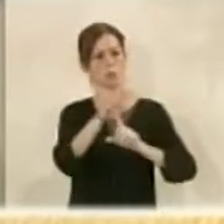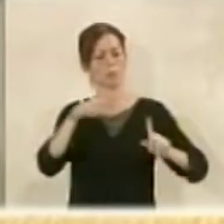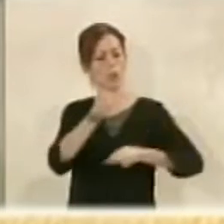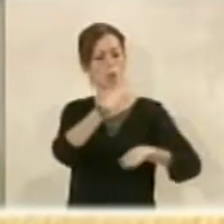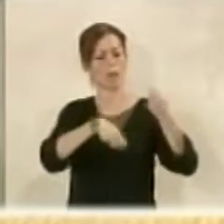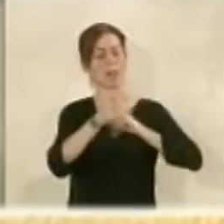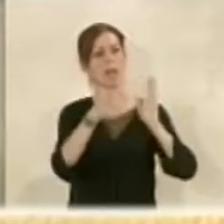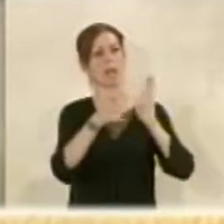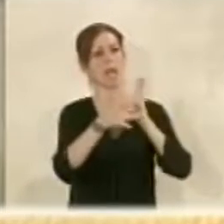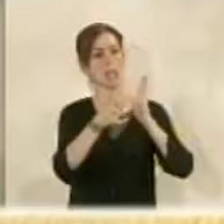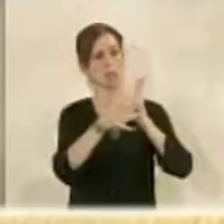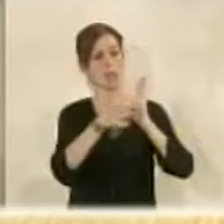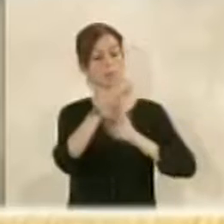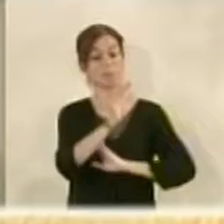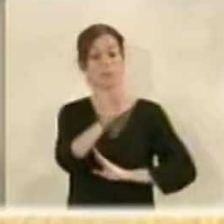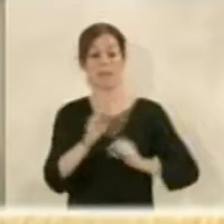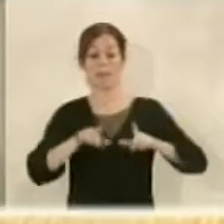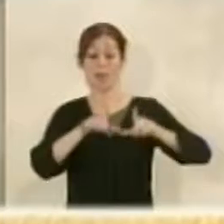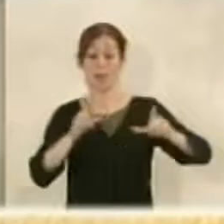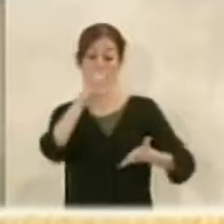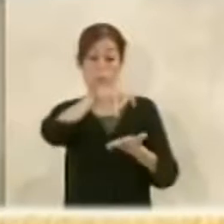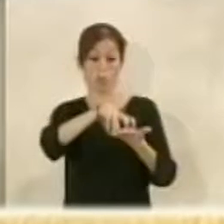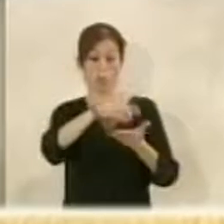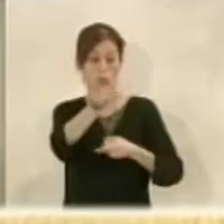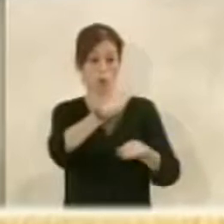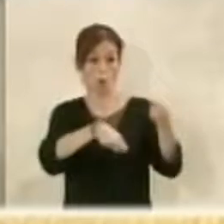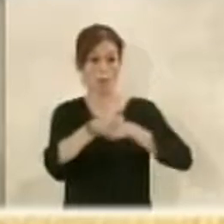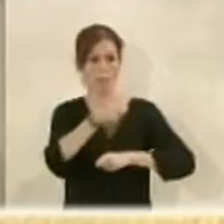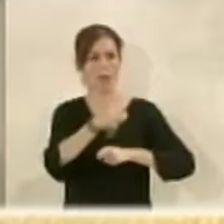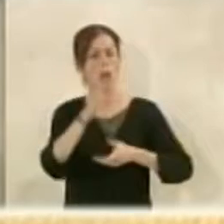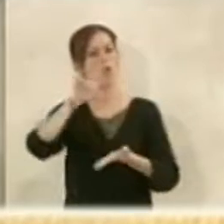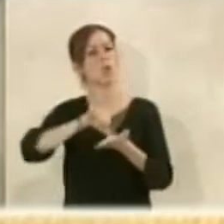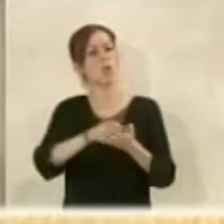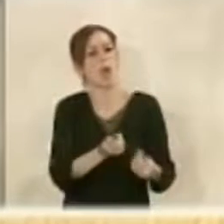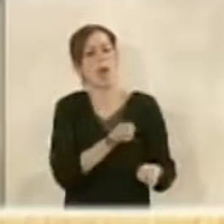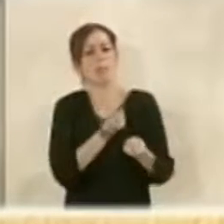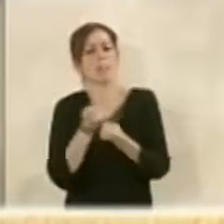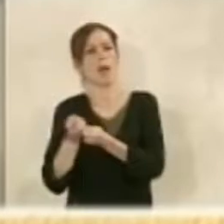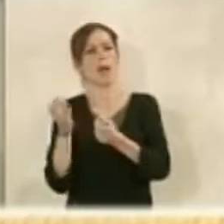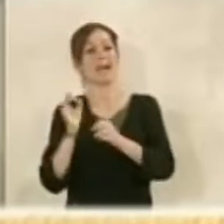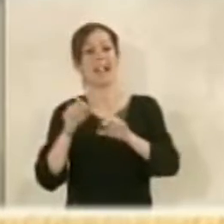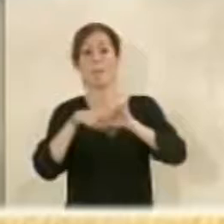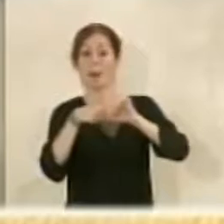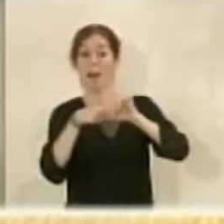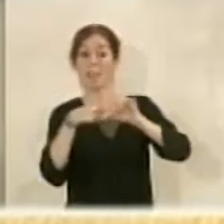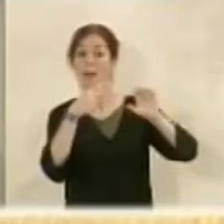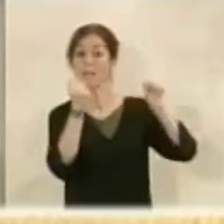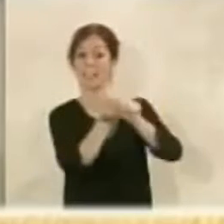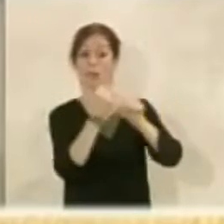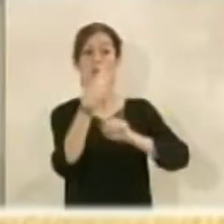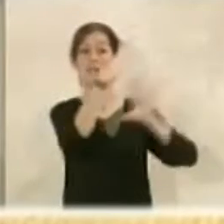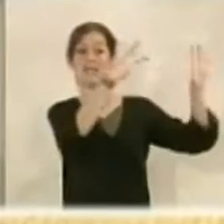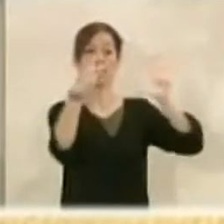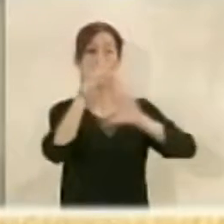Que además la instalación de esa multinacional aporte a la ciudad en torno a una creación de 750 puestos de